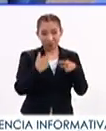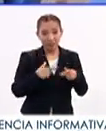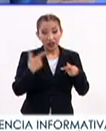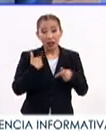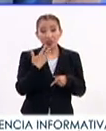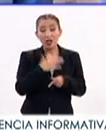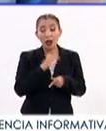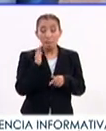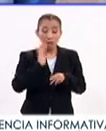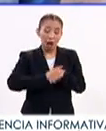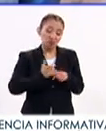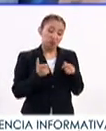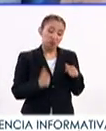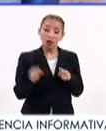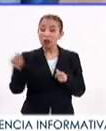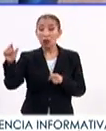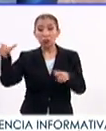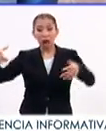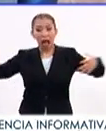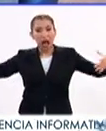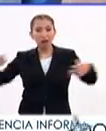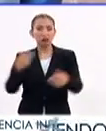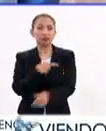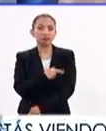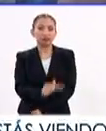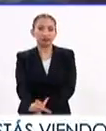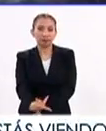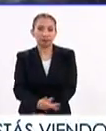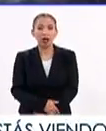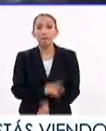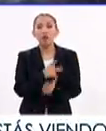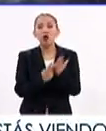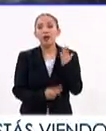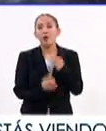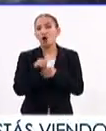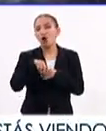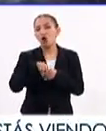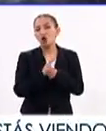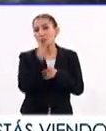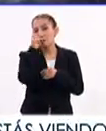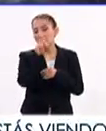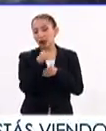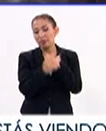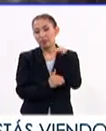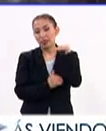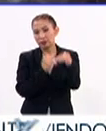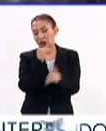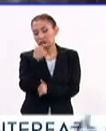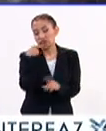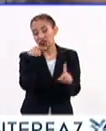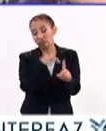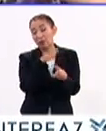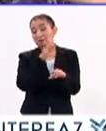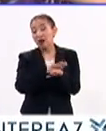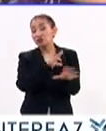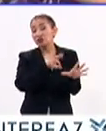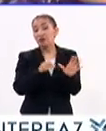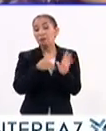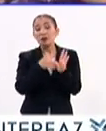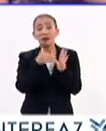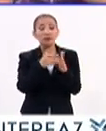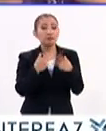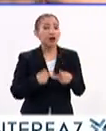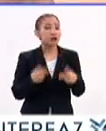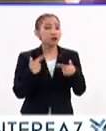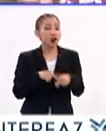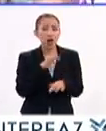posee mayor fortuna que el resto del planeta. El programa de las Naciones Unidas para el Desarrollo destaca que más de 800 millones